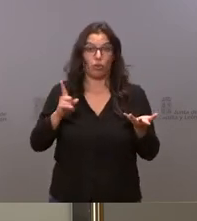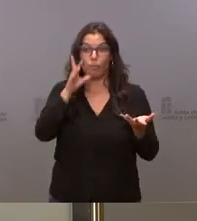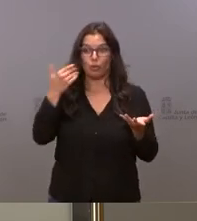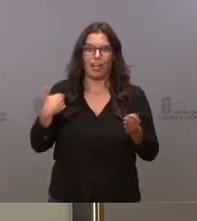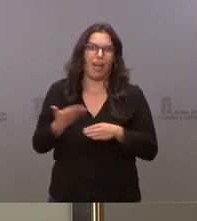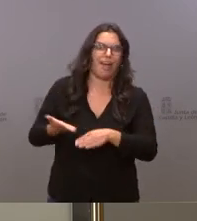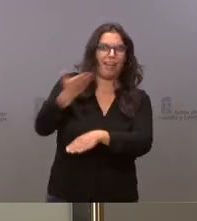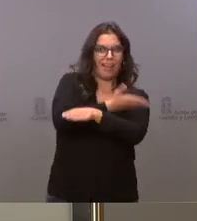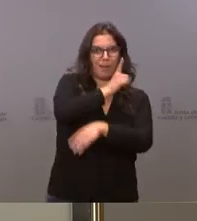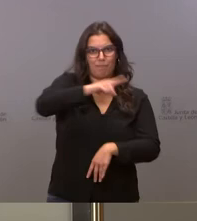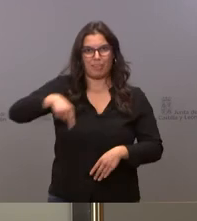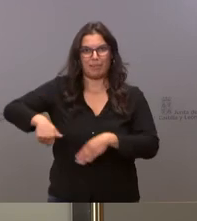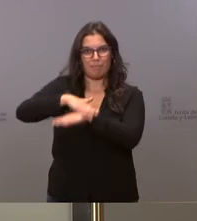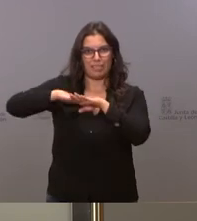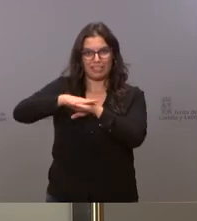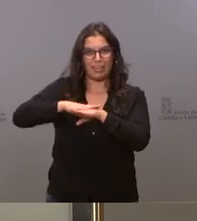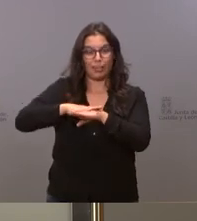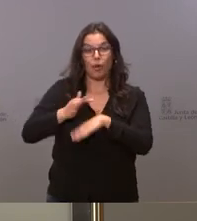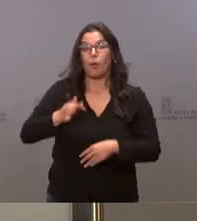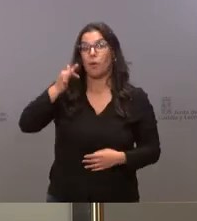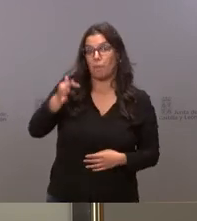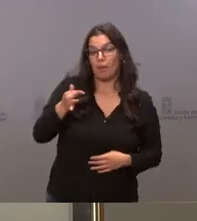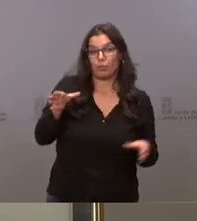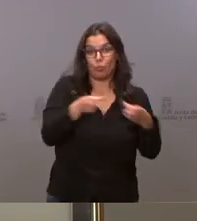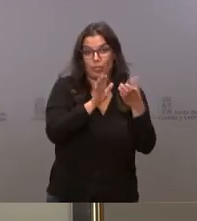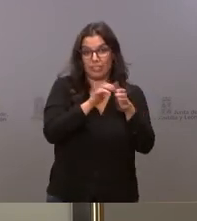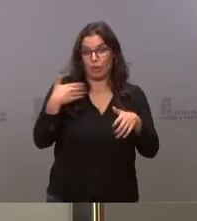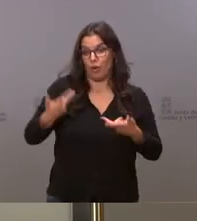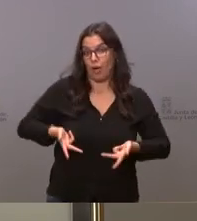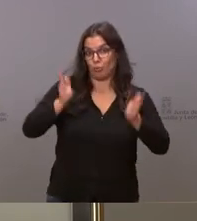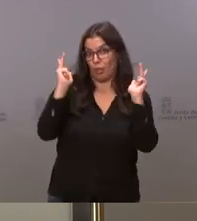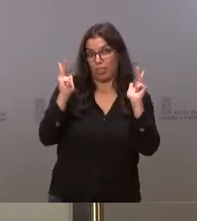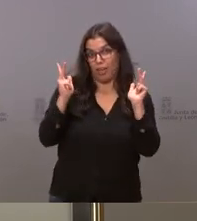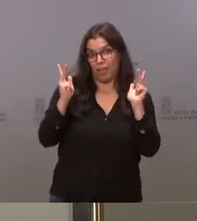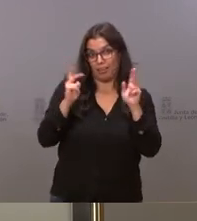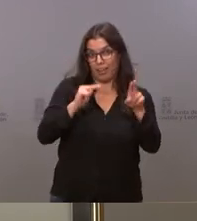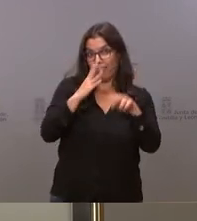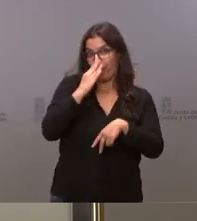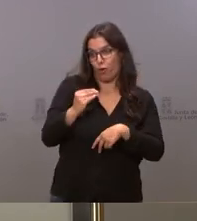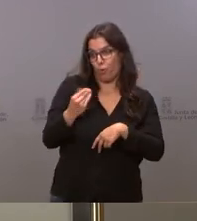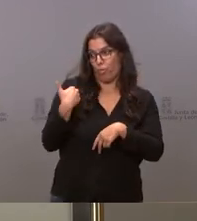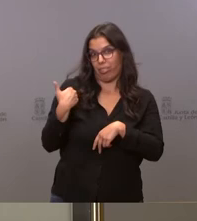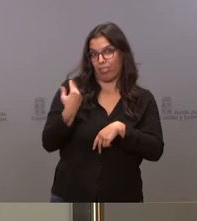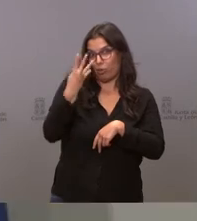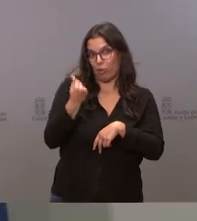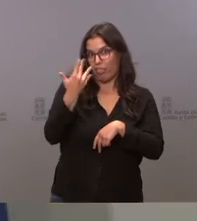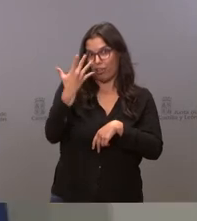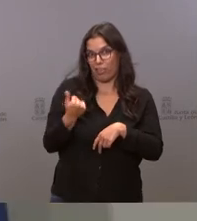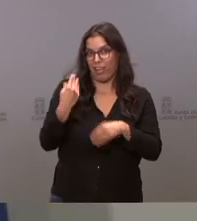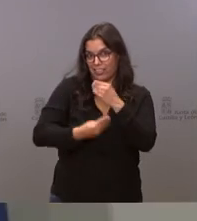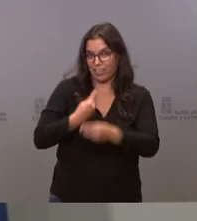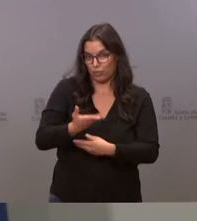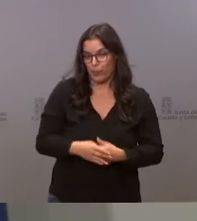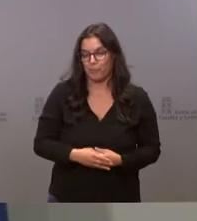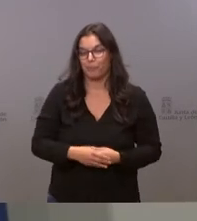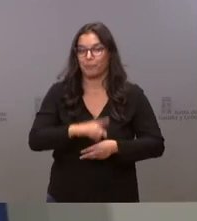y la Junta ha estado autorizando cazas de lobo hasta hace cuatro o cinco días gracias bien con respecto al